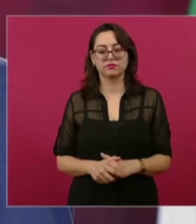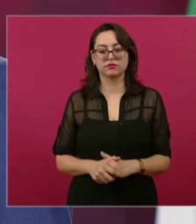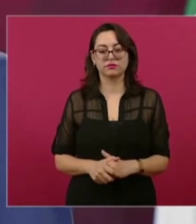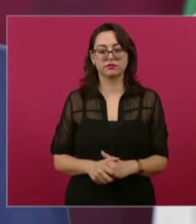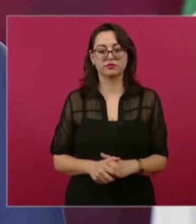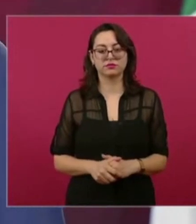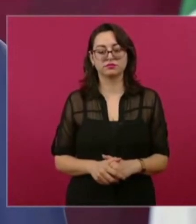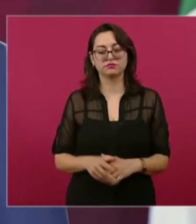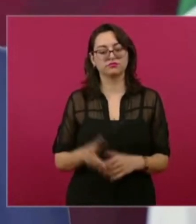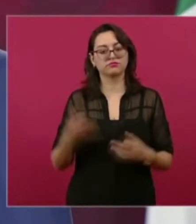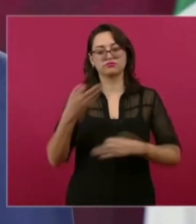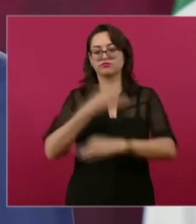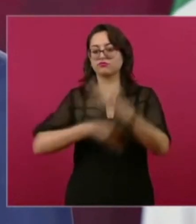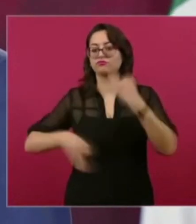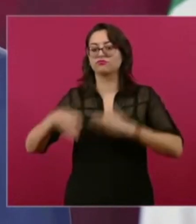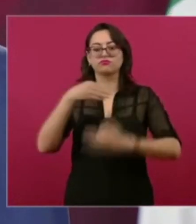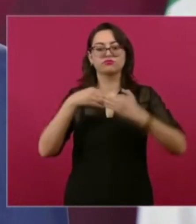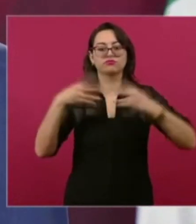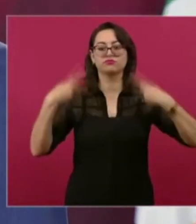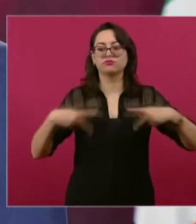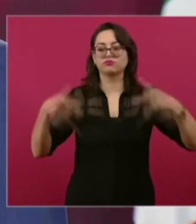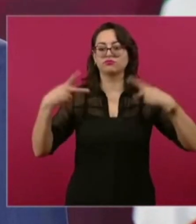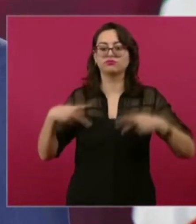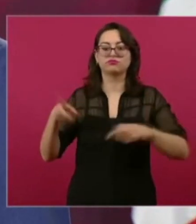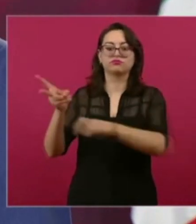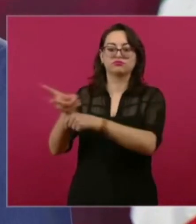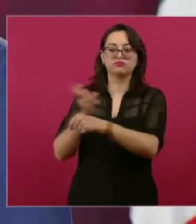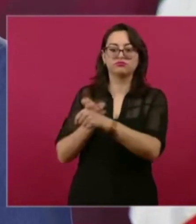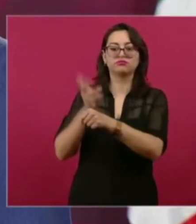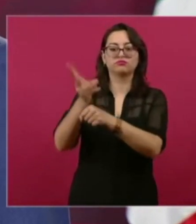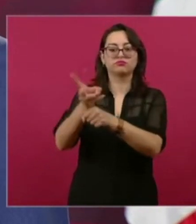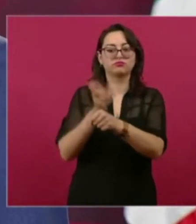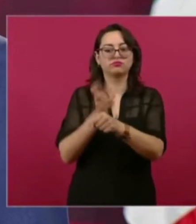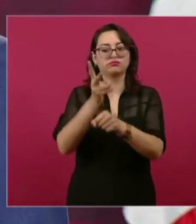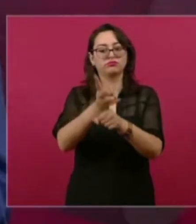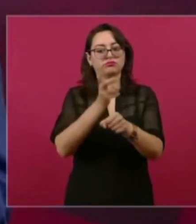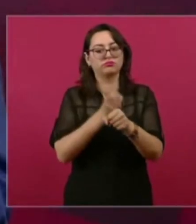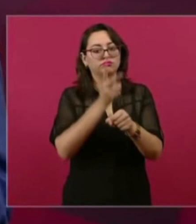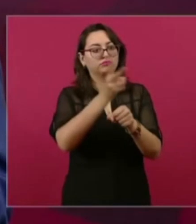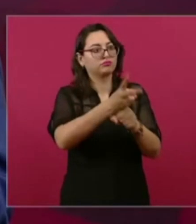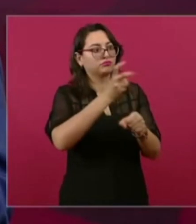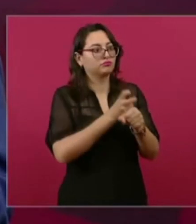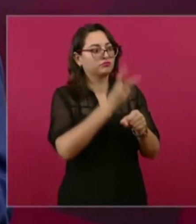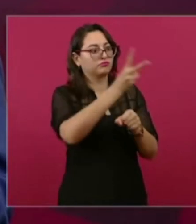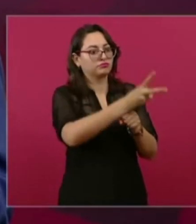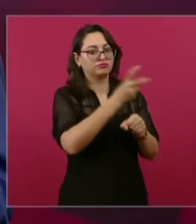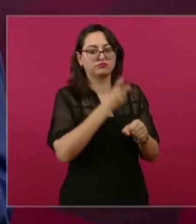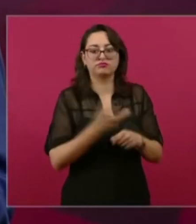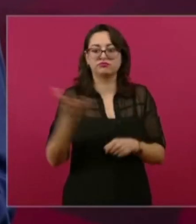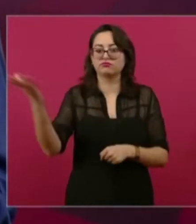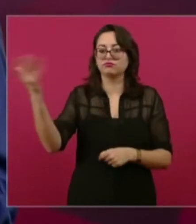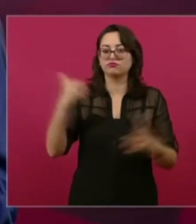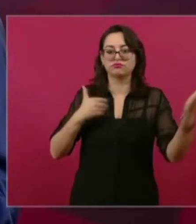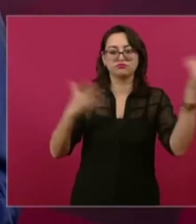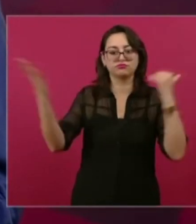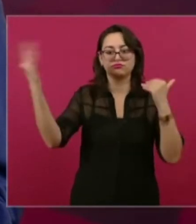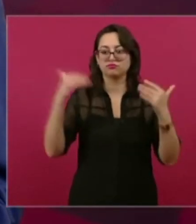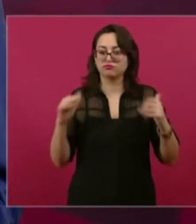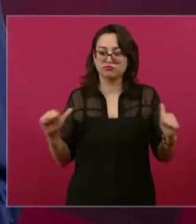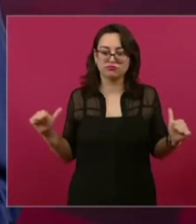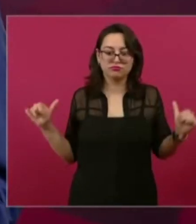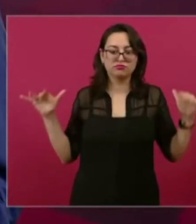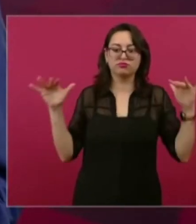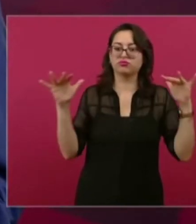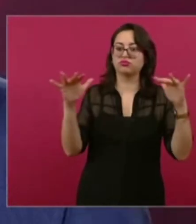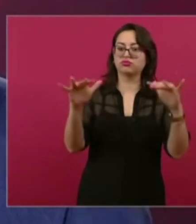Invito a todos, porque fue el triunfo